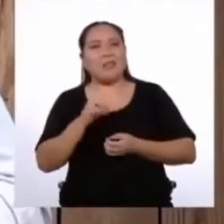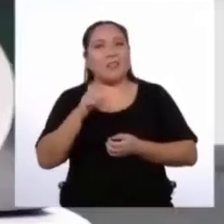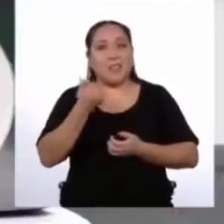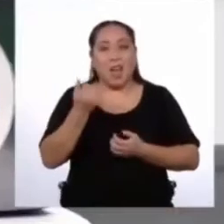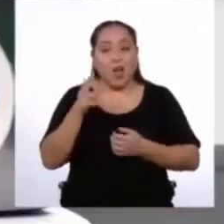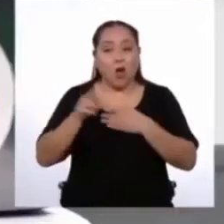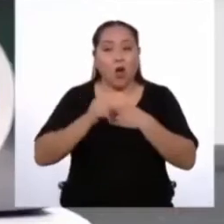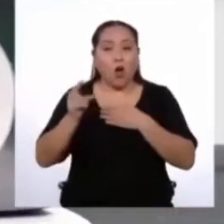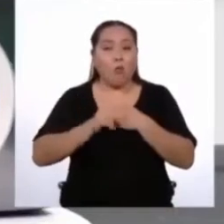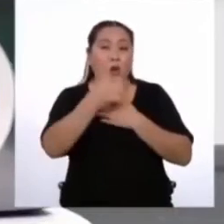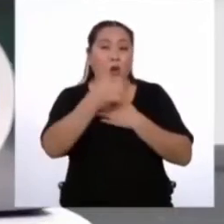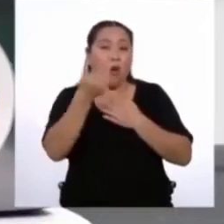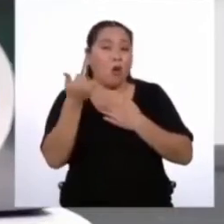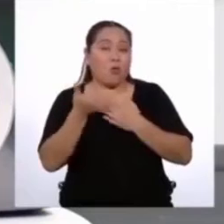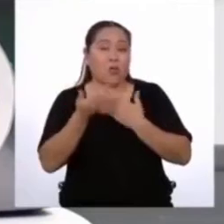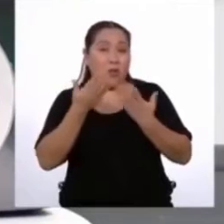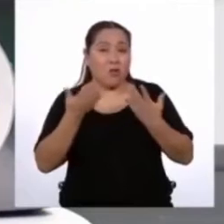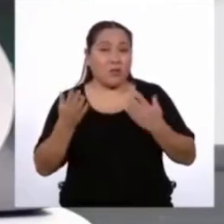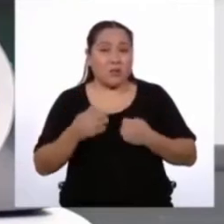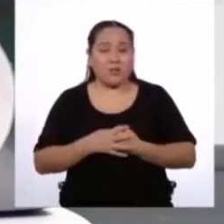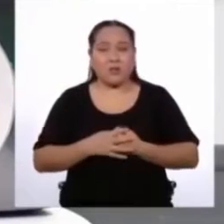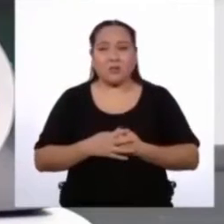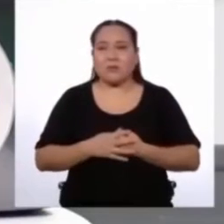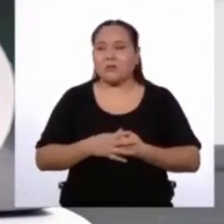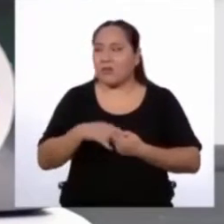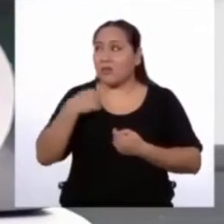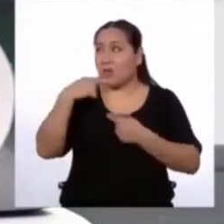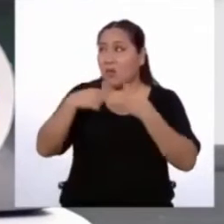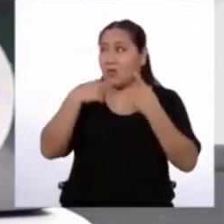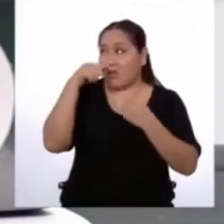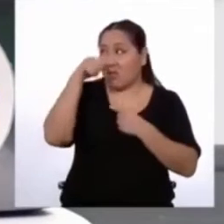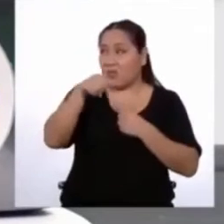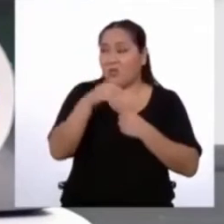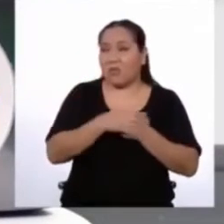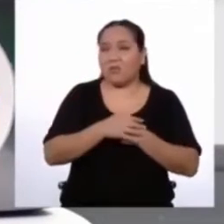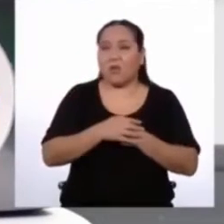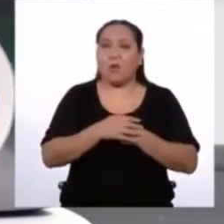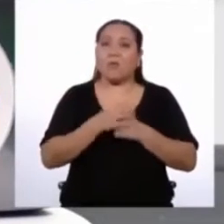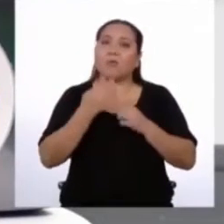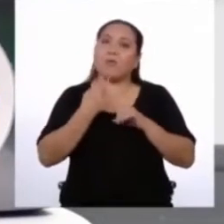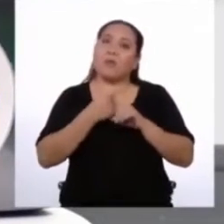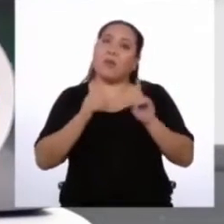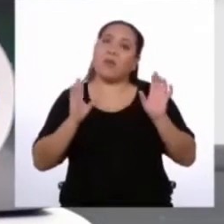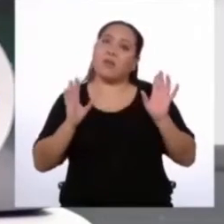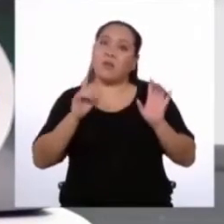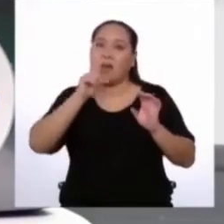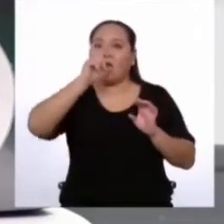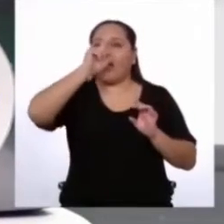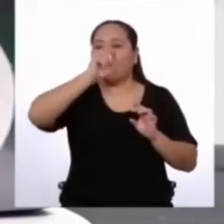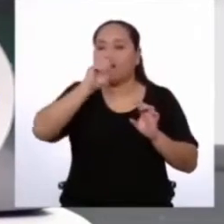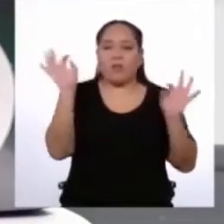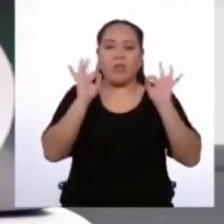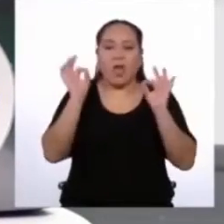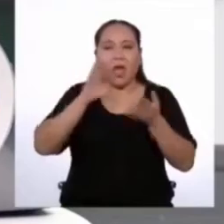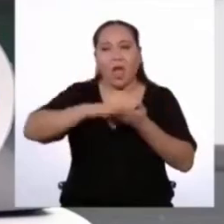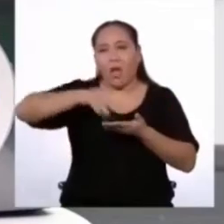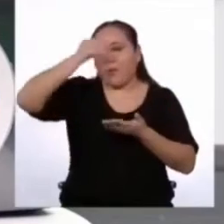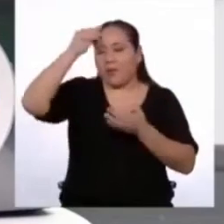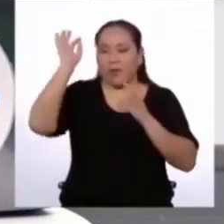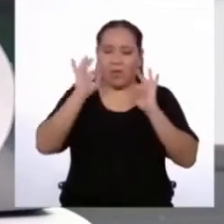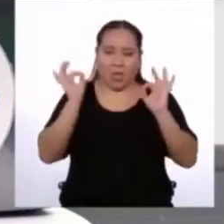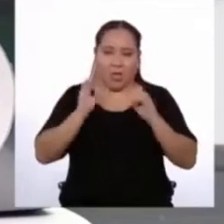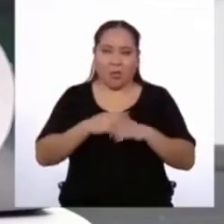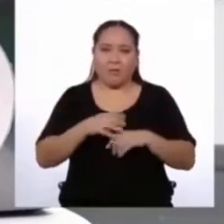sonido? Justo. Les estaba contando a mis amigas y amigos esa anécdota. Felizmente, el loro no ha aprendido nada nuevo, pero